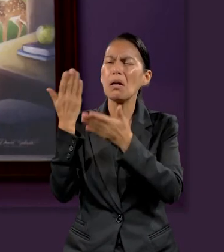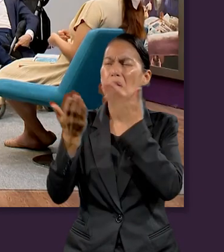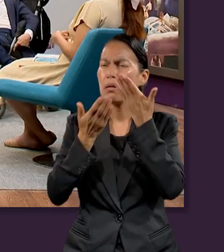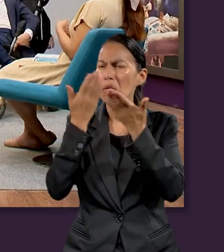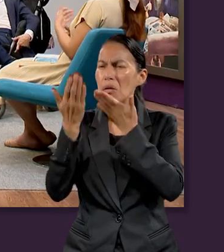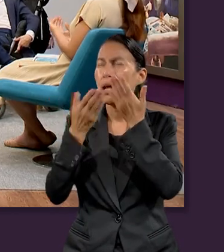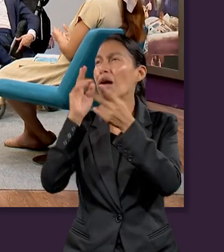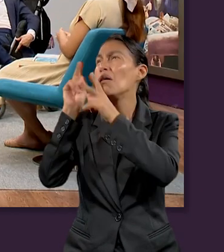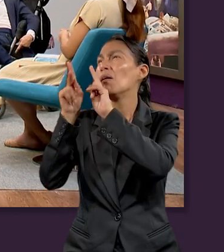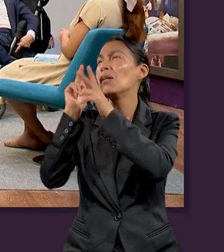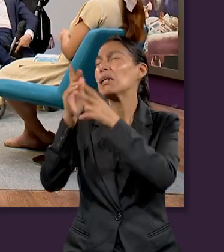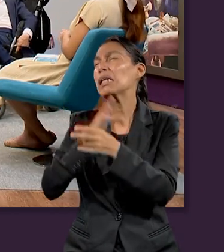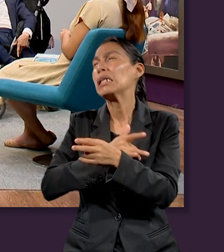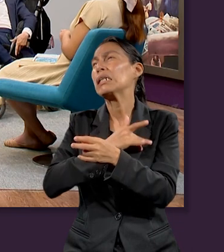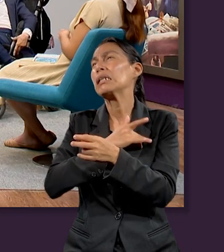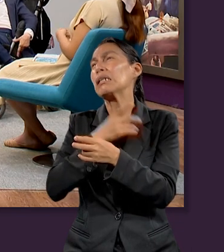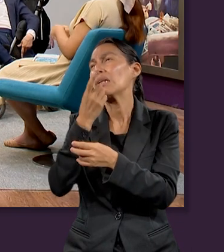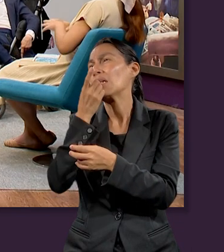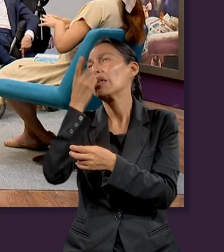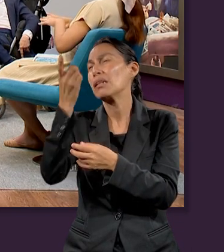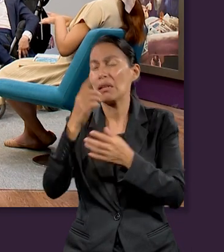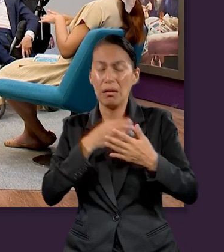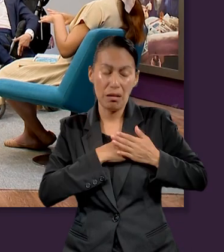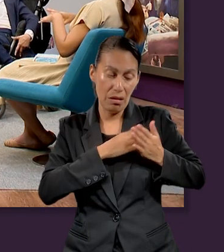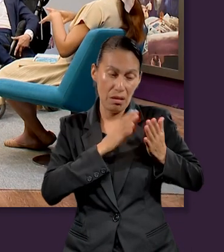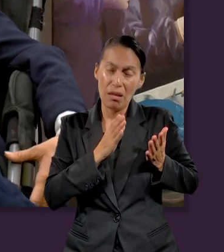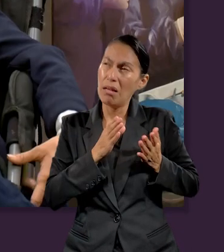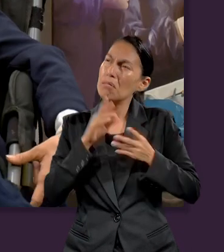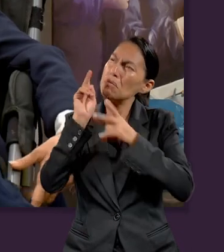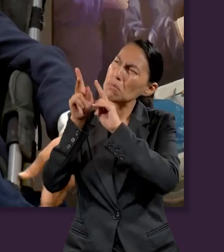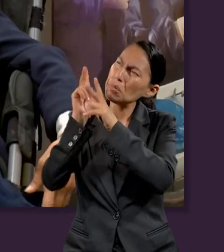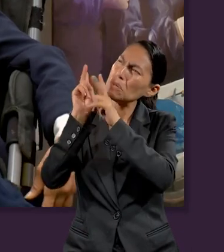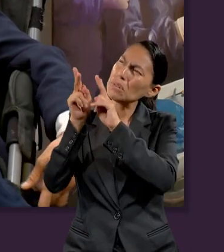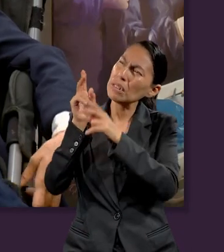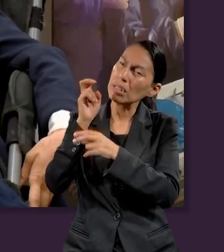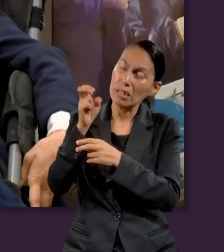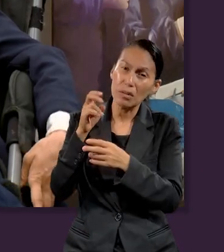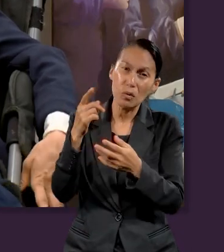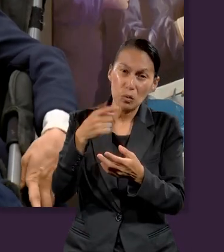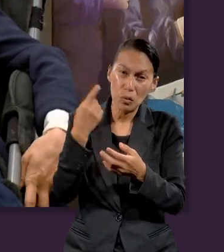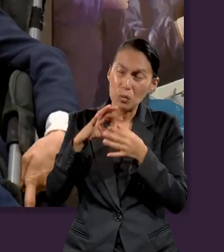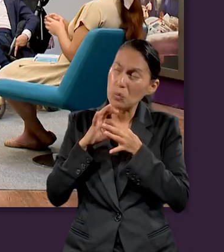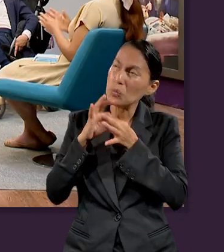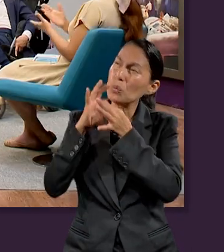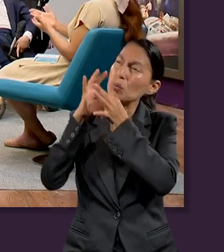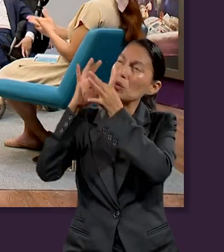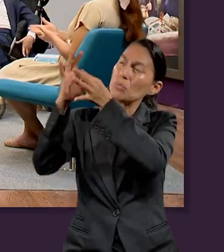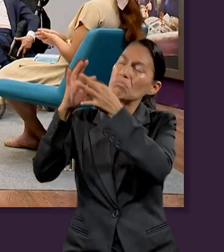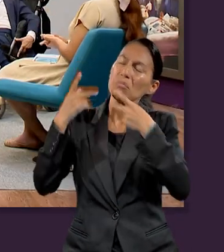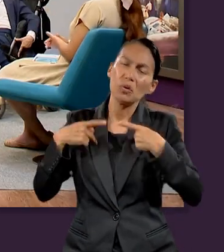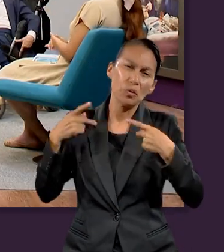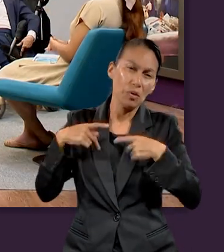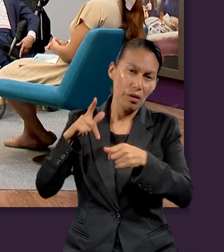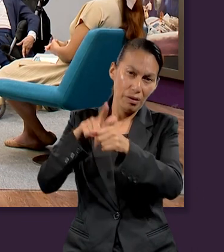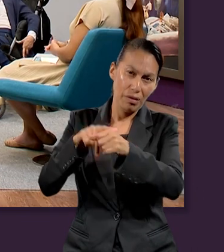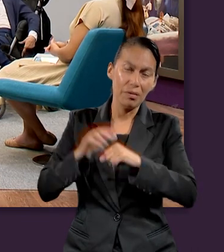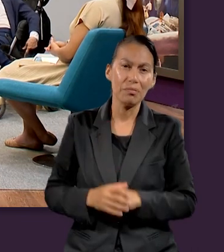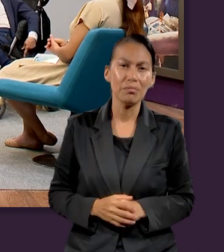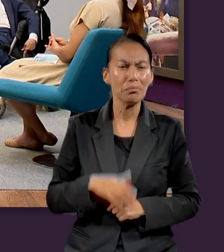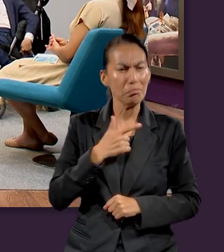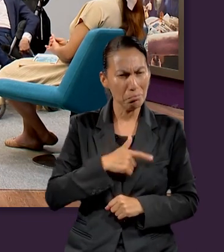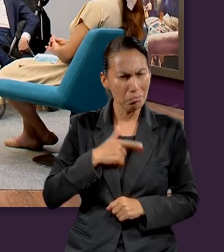leer su palabra, contarle a Dios cómo nos sentimos. Y tenemos como que ese espacio más personal con Dios.